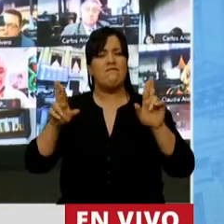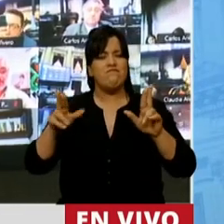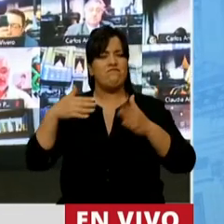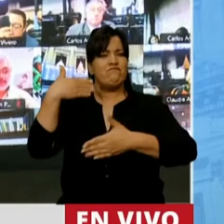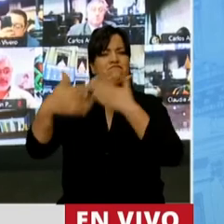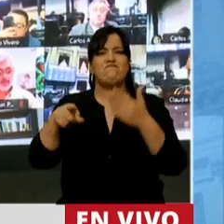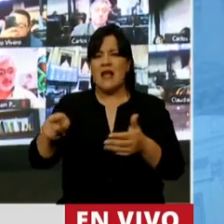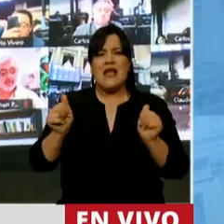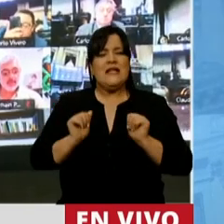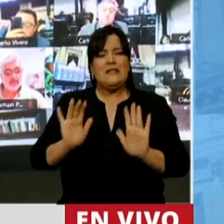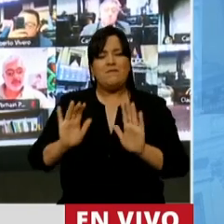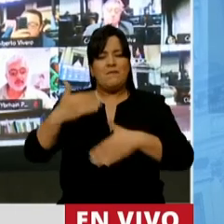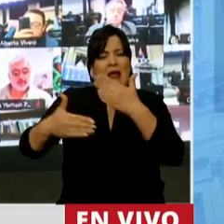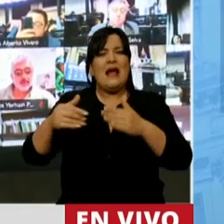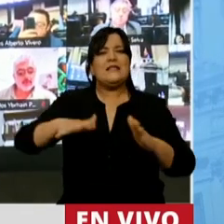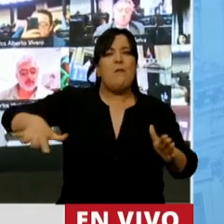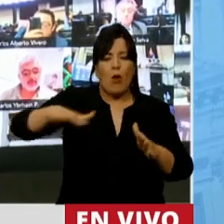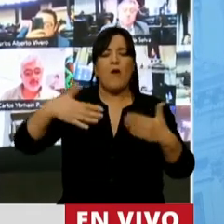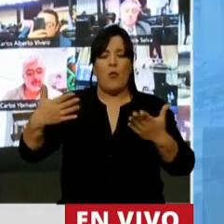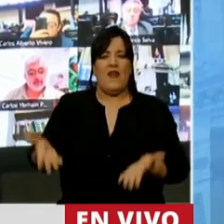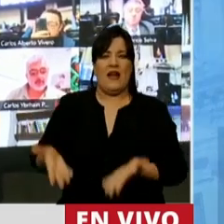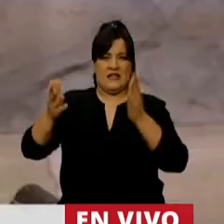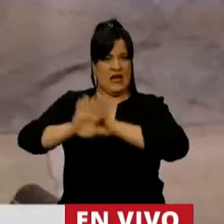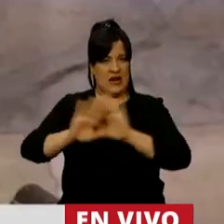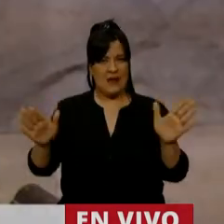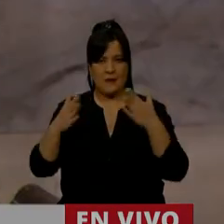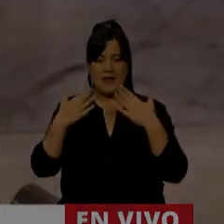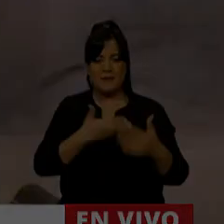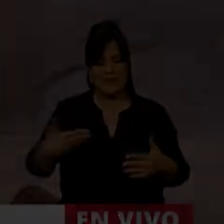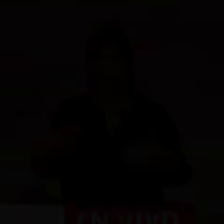imprescindible para nuestro pueblo para crecer. Nada más, señor Presidente. Gracias, Diputado.